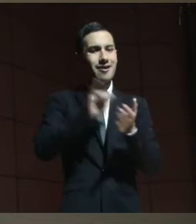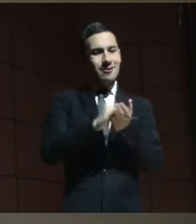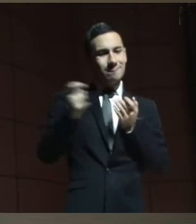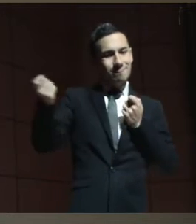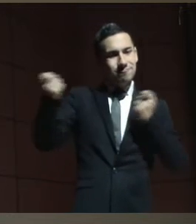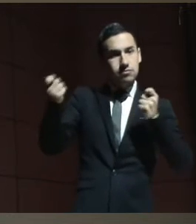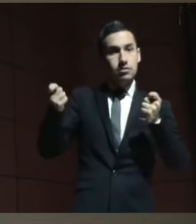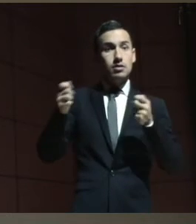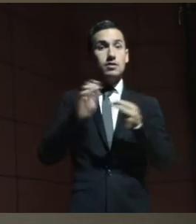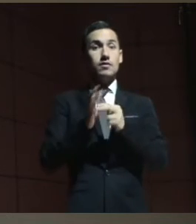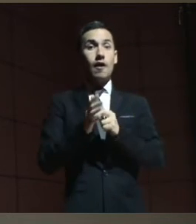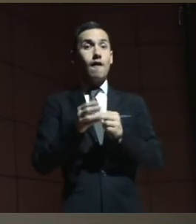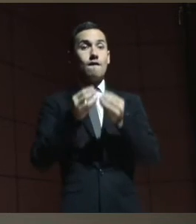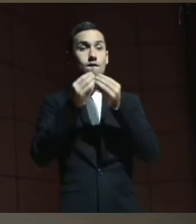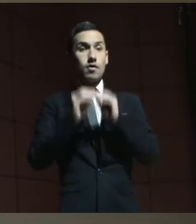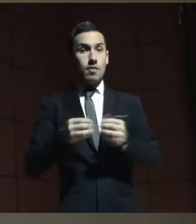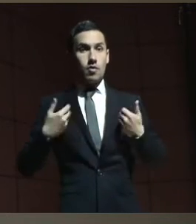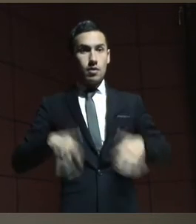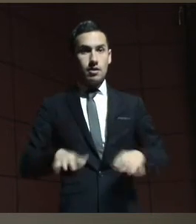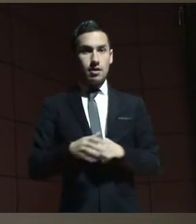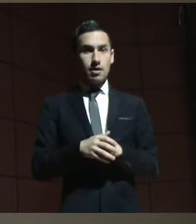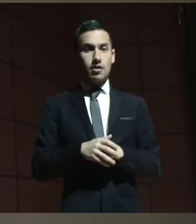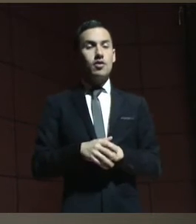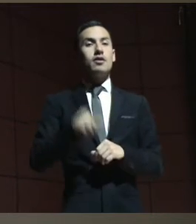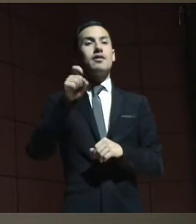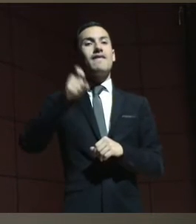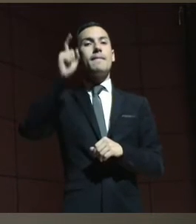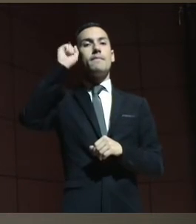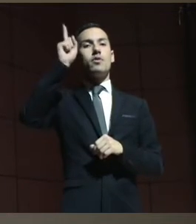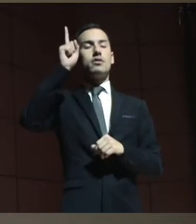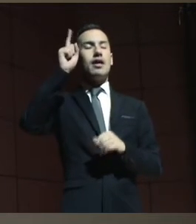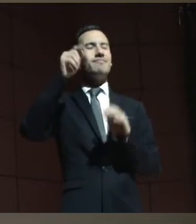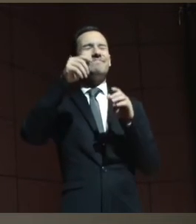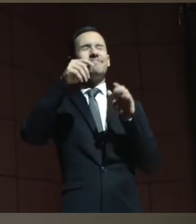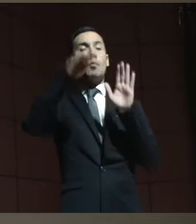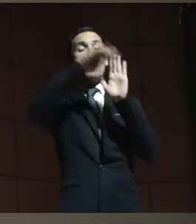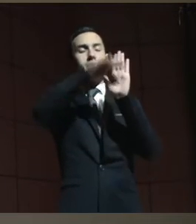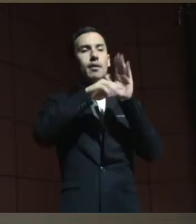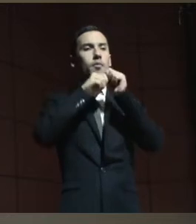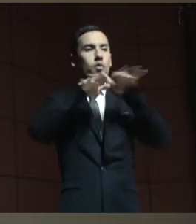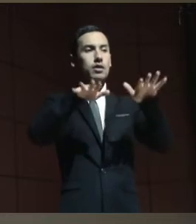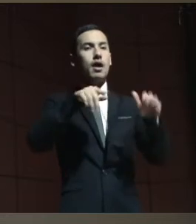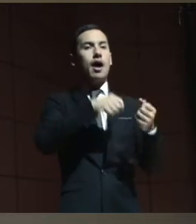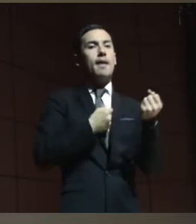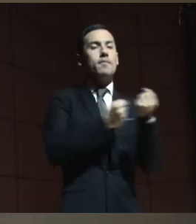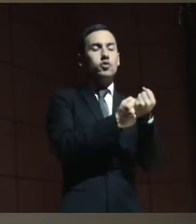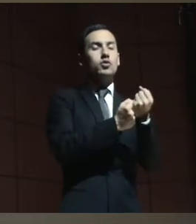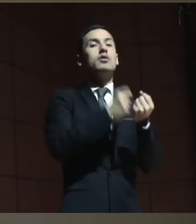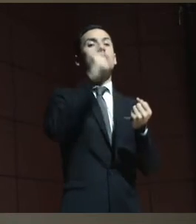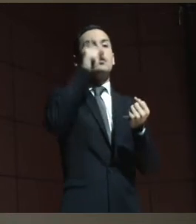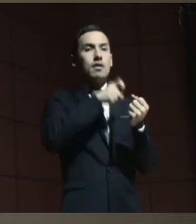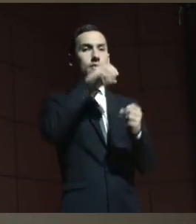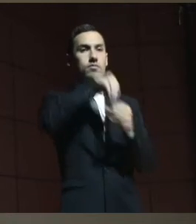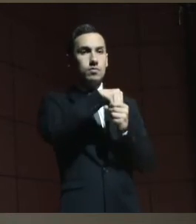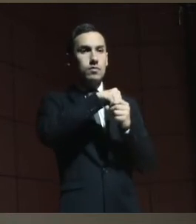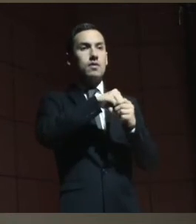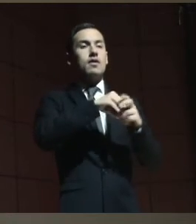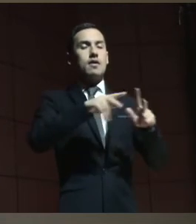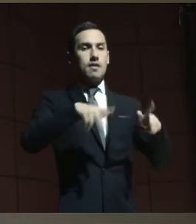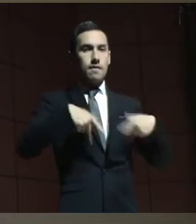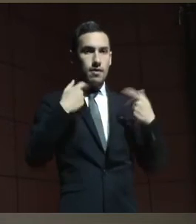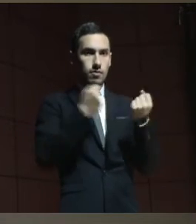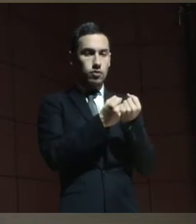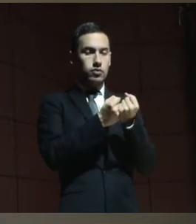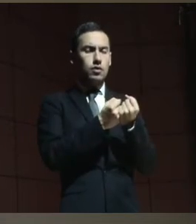Y esto no es de cualquier manera. Tiene que haber una política pública de apoyos que abarque toda la vida de una persona. Hoy